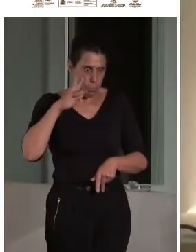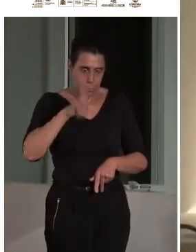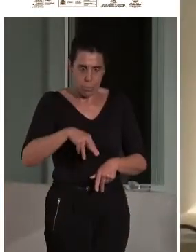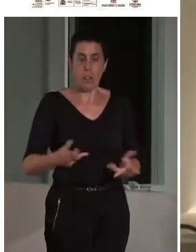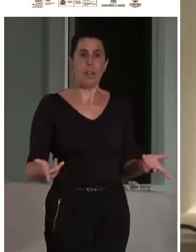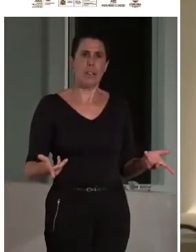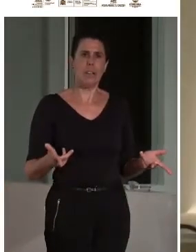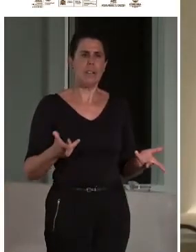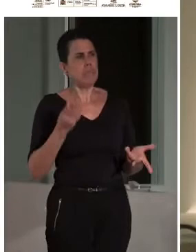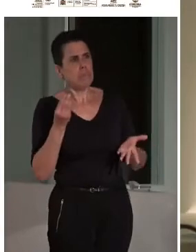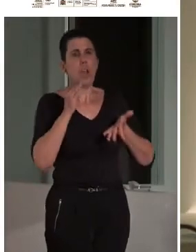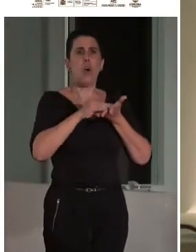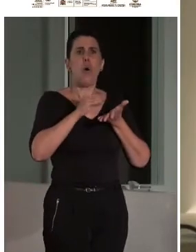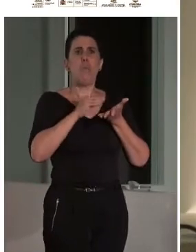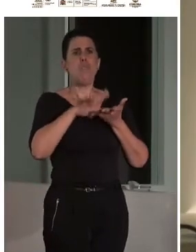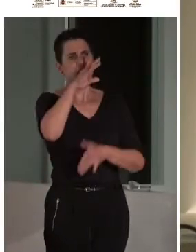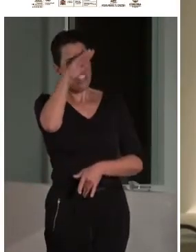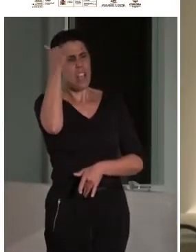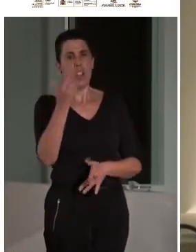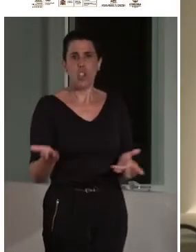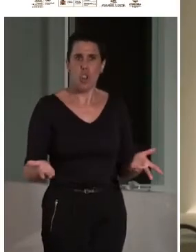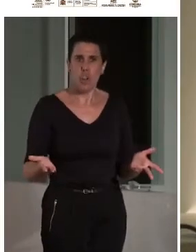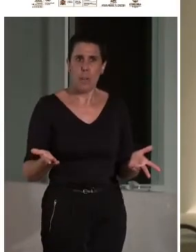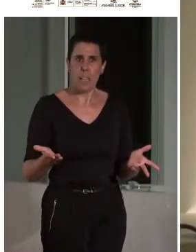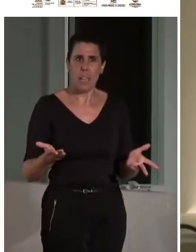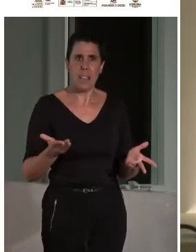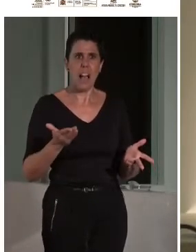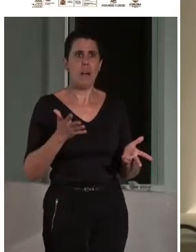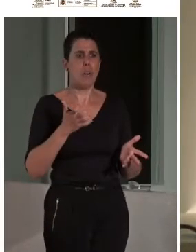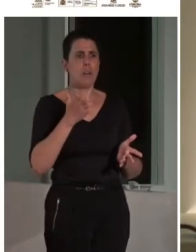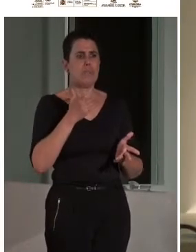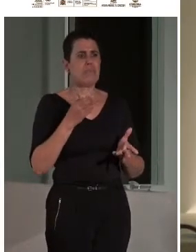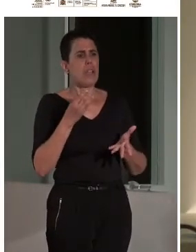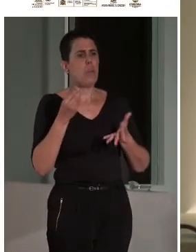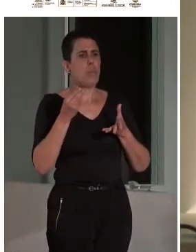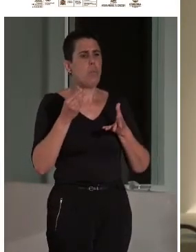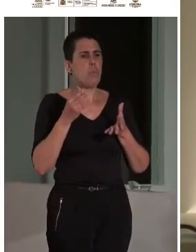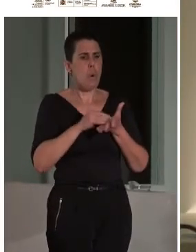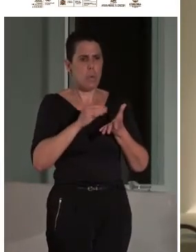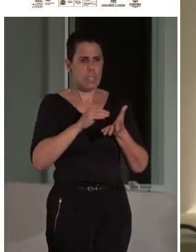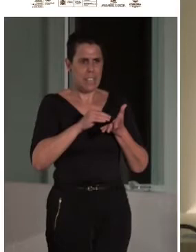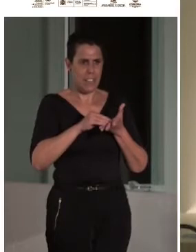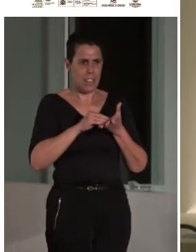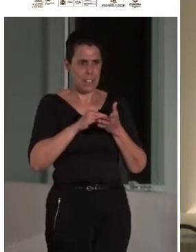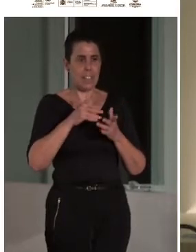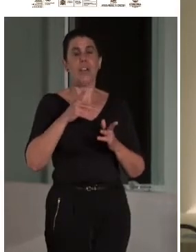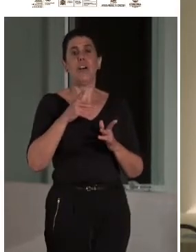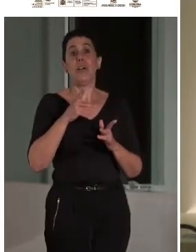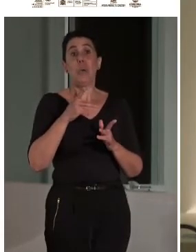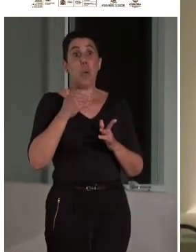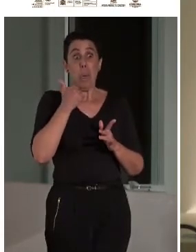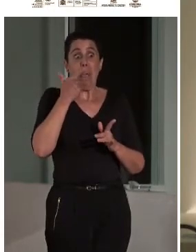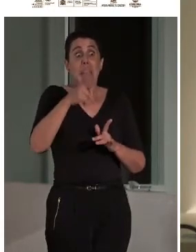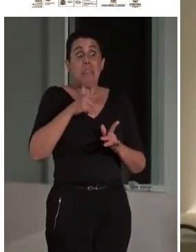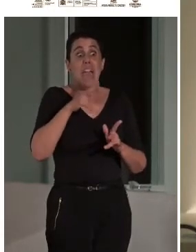nos olvidamos de la utilitas de Vitruvio. Siempre tenemos la venustas y la firmitas, pero la utilitas se queda siempre... Vitruvio hablaba de diseño